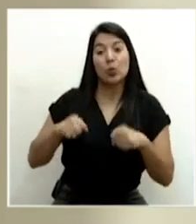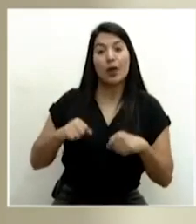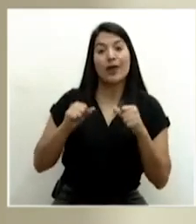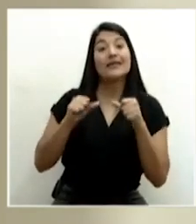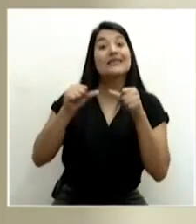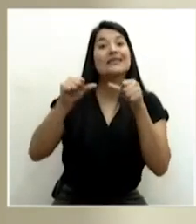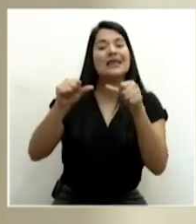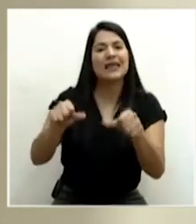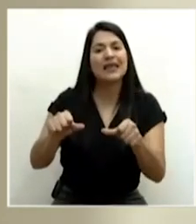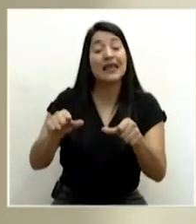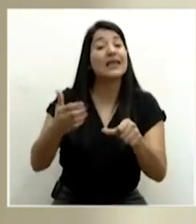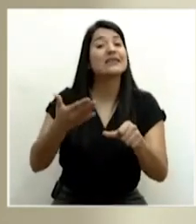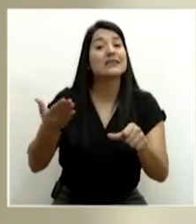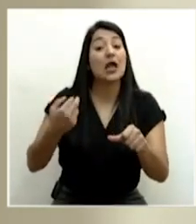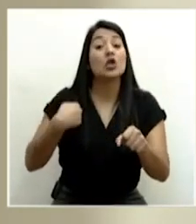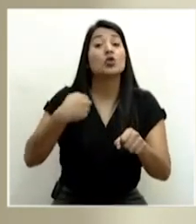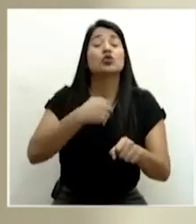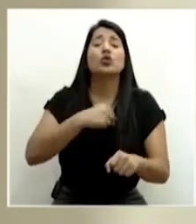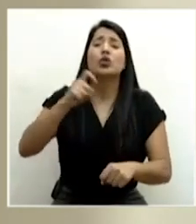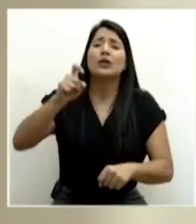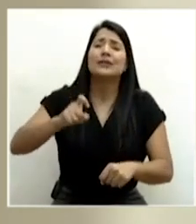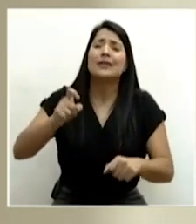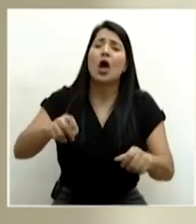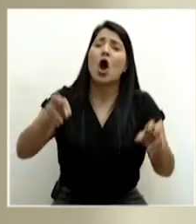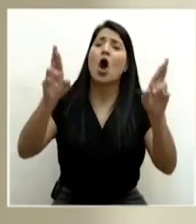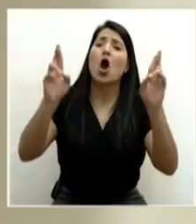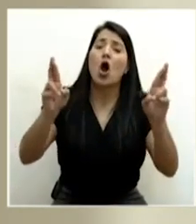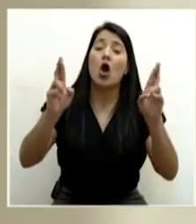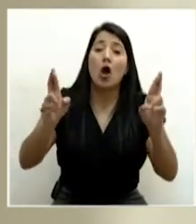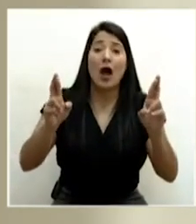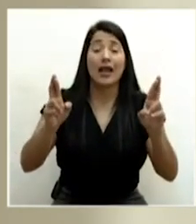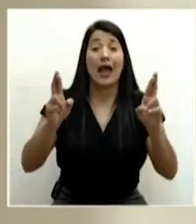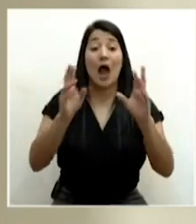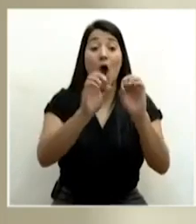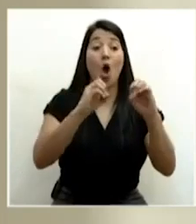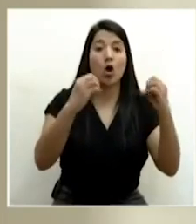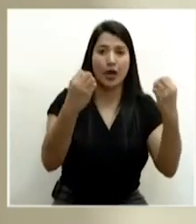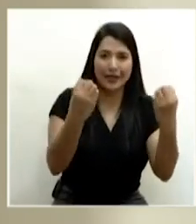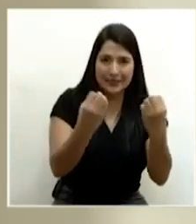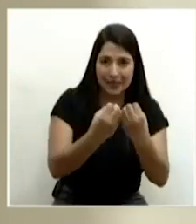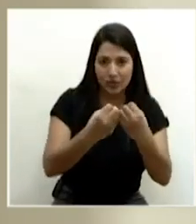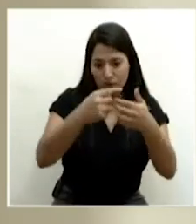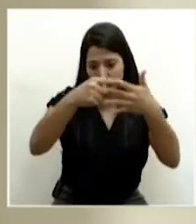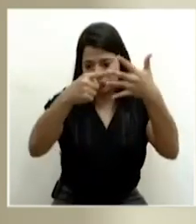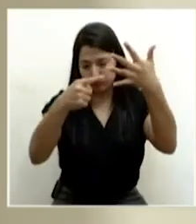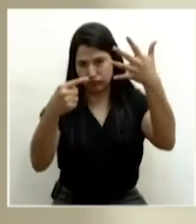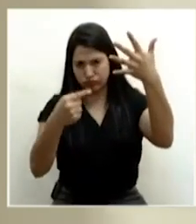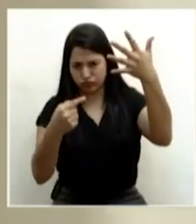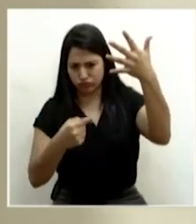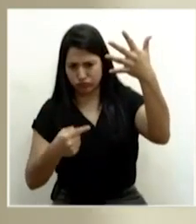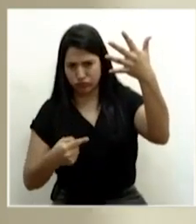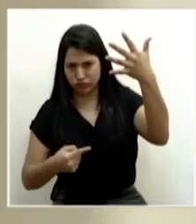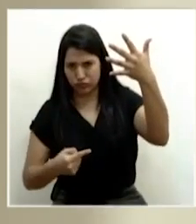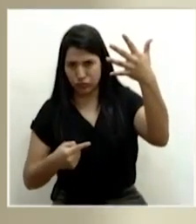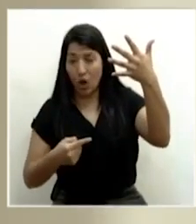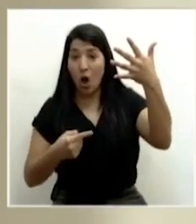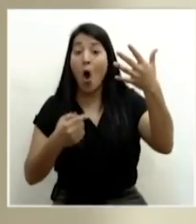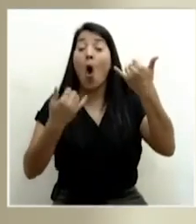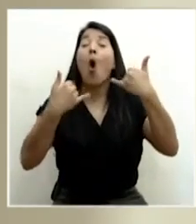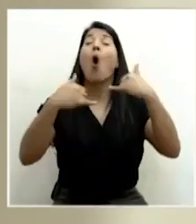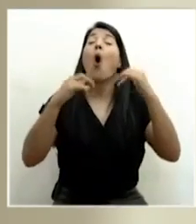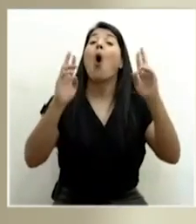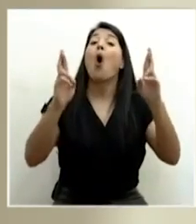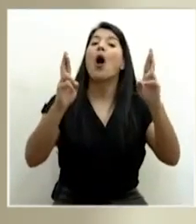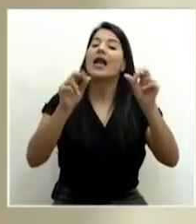necesitamos que ojalá todas estas organizaciones y más que nos están viendo hoy se sumen a este esfuerzo.